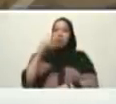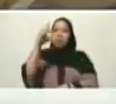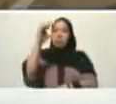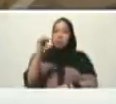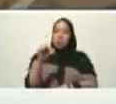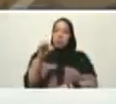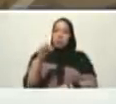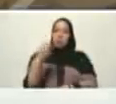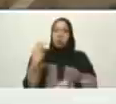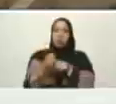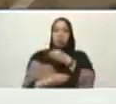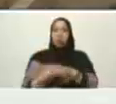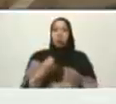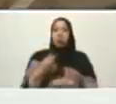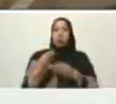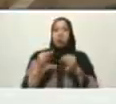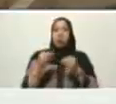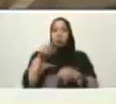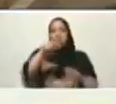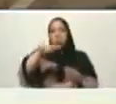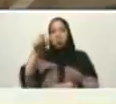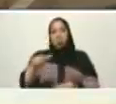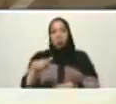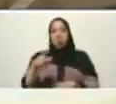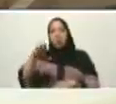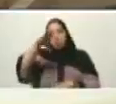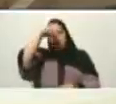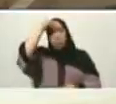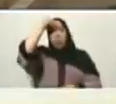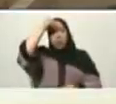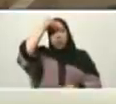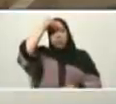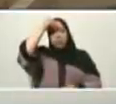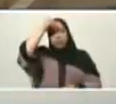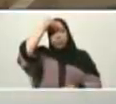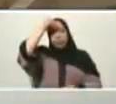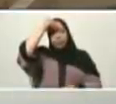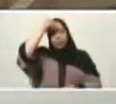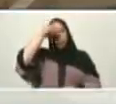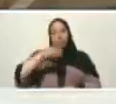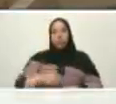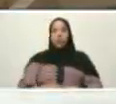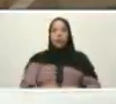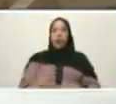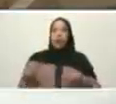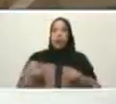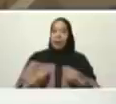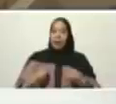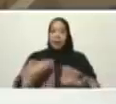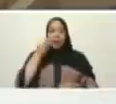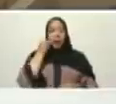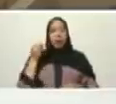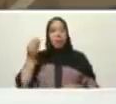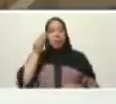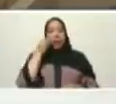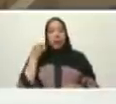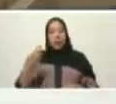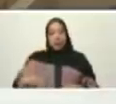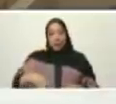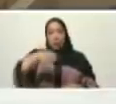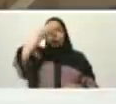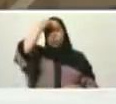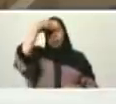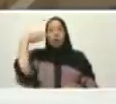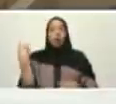y haciendo mucho con poco porque aprendimos el método la vida nos llevó a aprender el método de